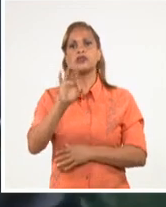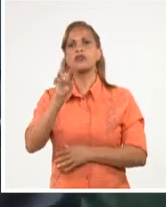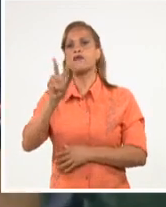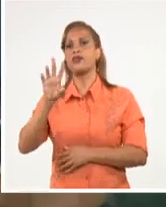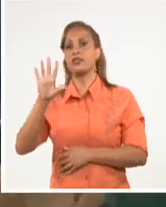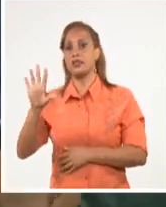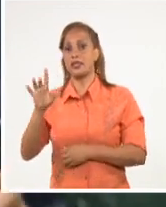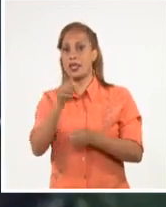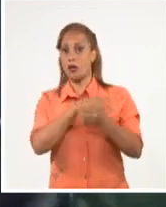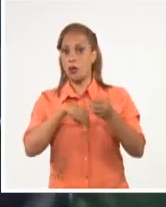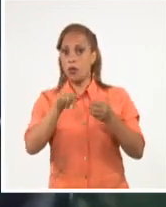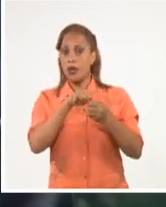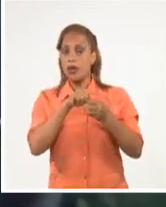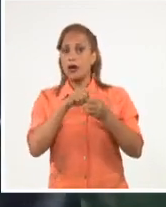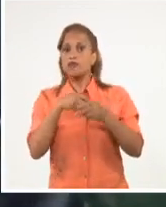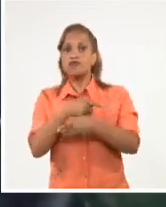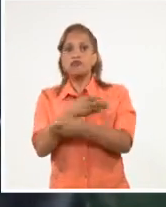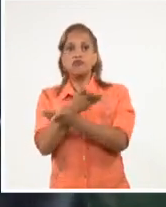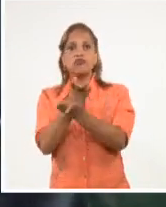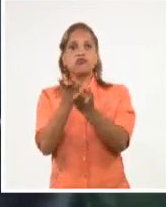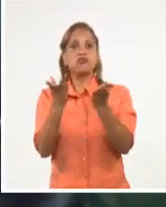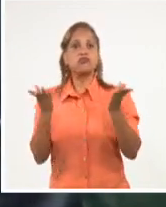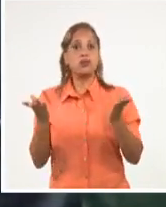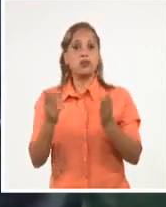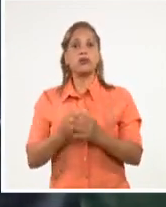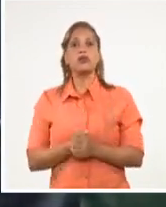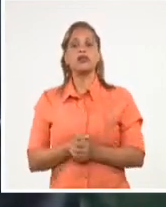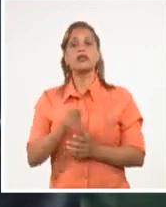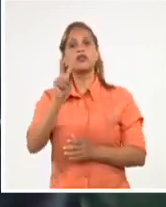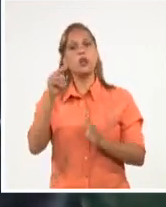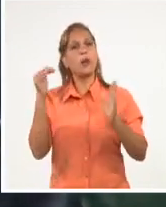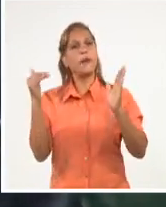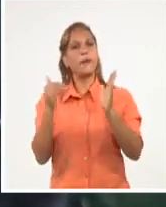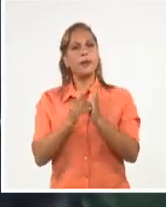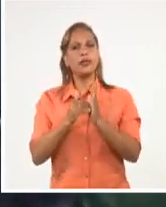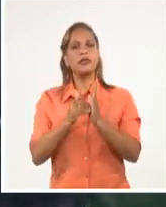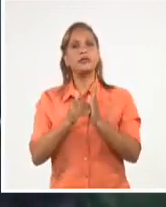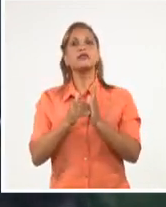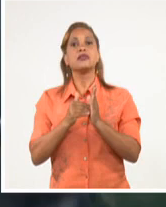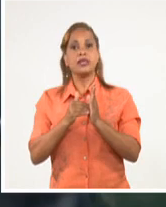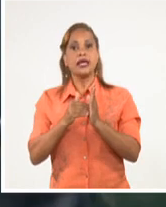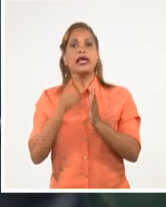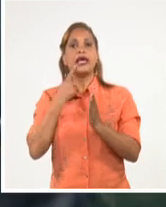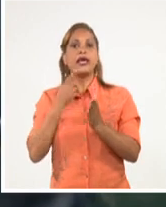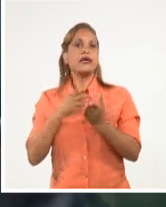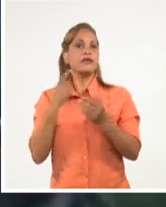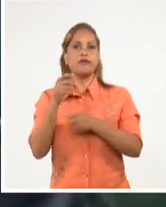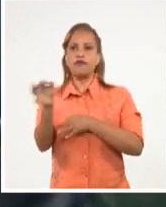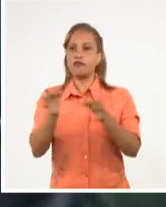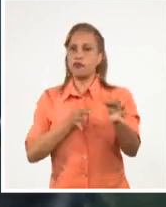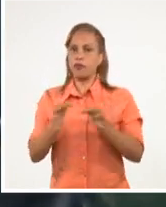de ellas desplegadas y unas 2.000 en alerta operacional.